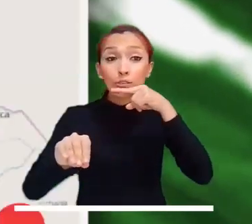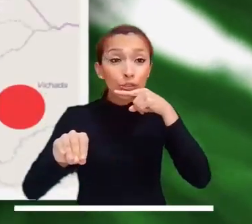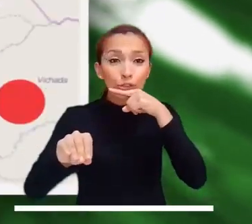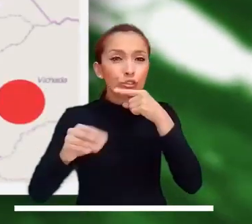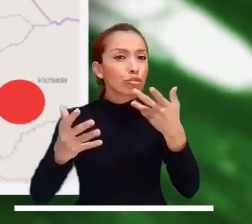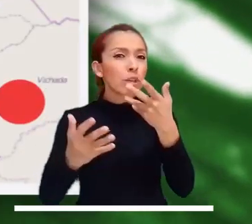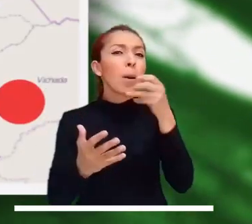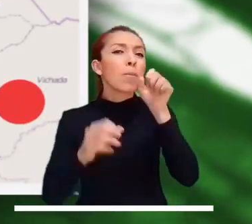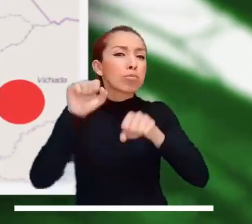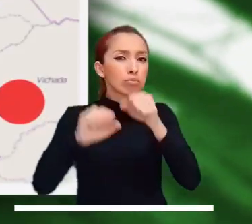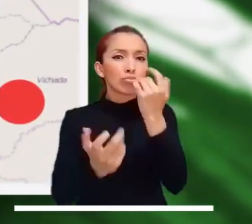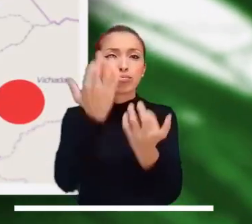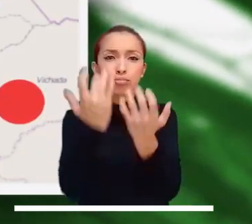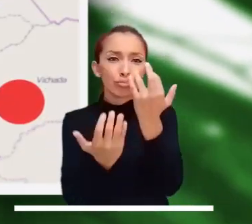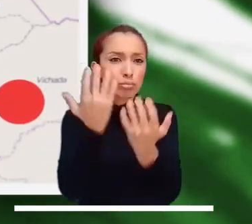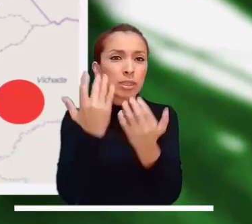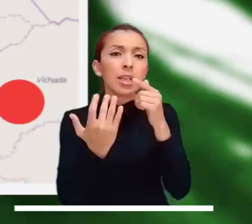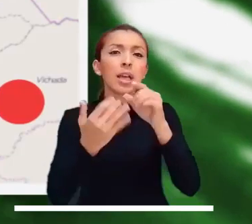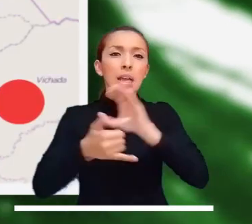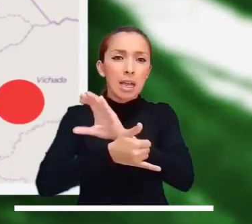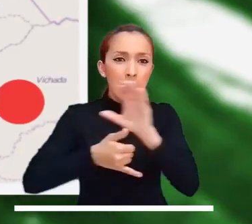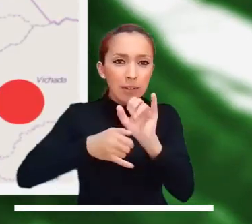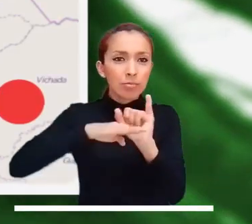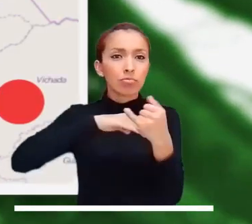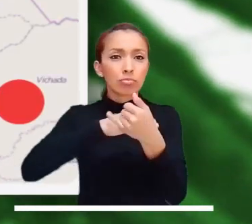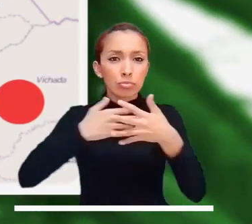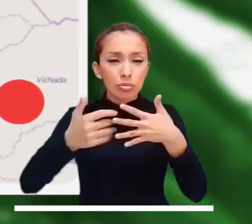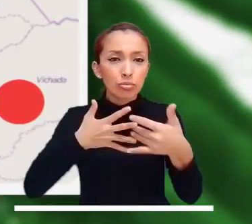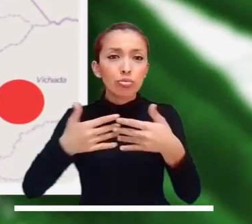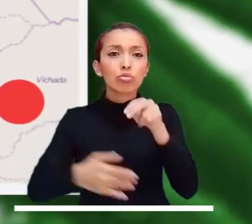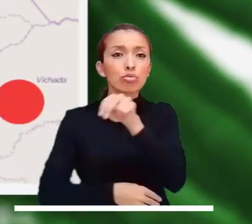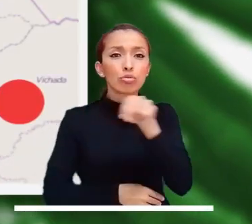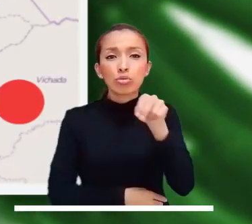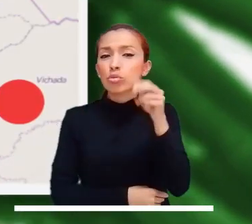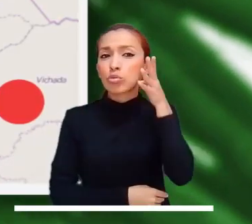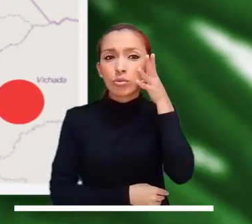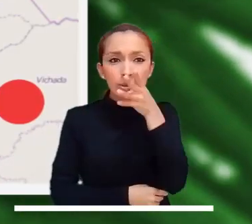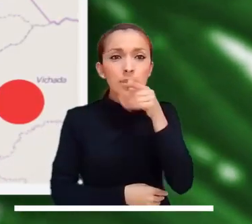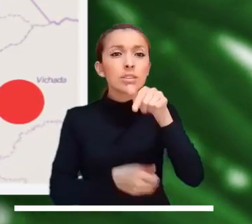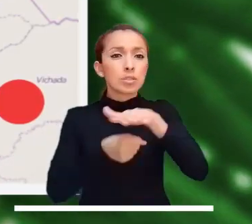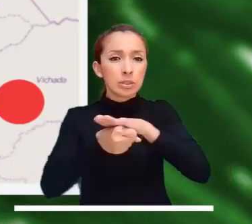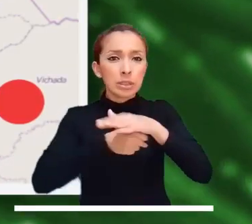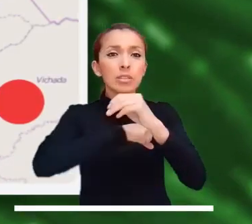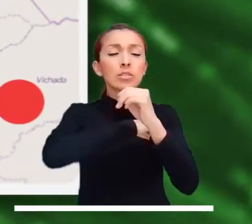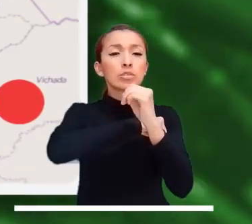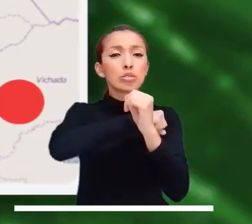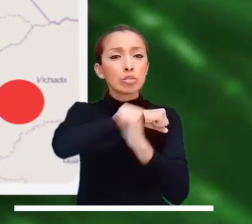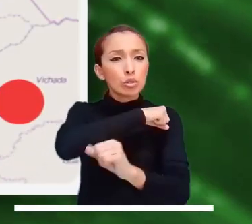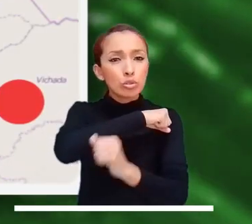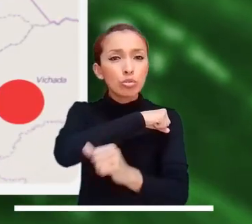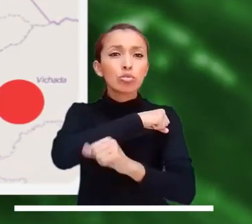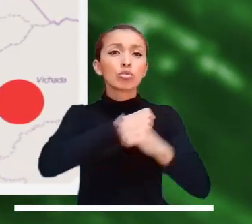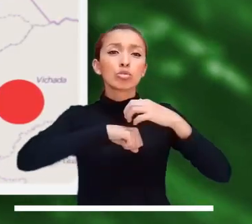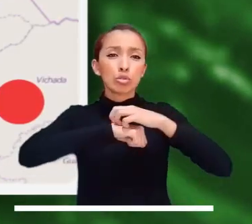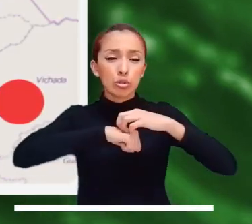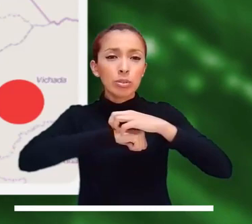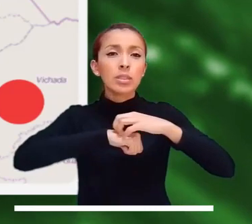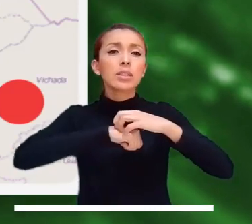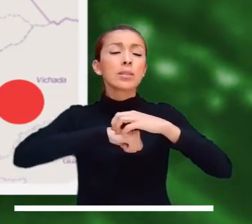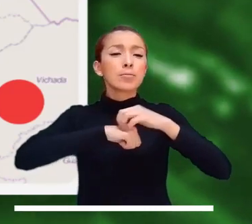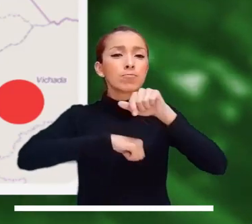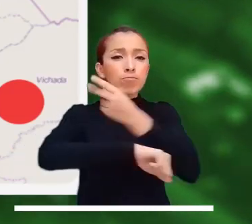por probabilidad de incendios en el Caribe, el archipiélago, norte de Santander, Undinamarca, Tolima,